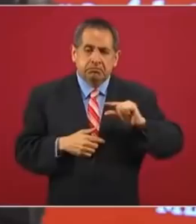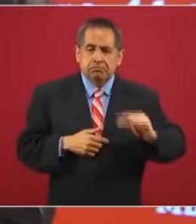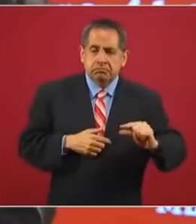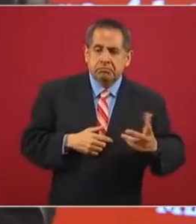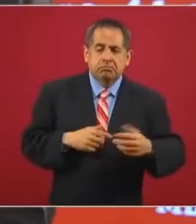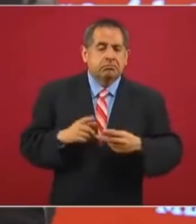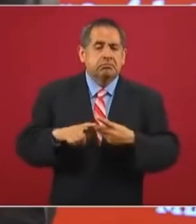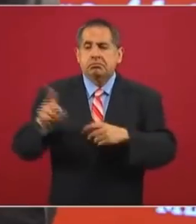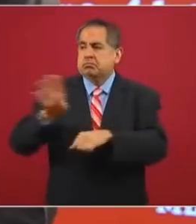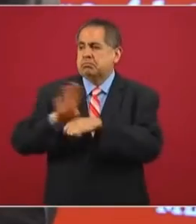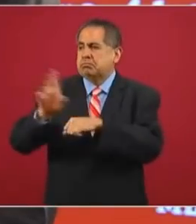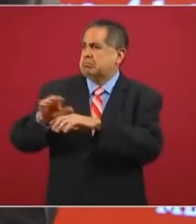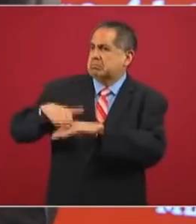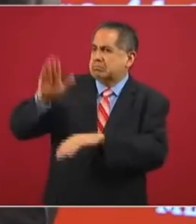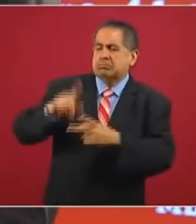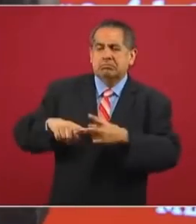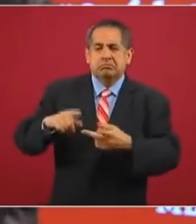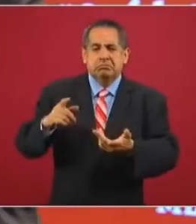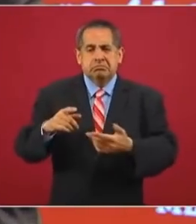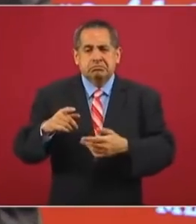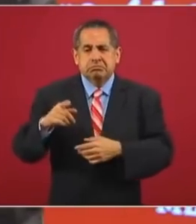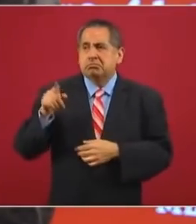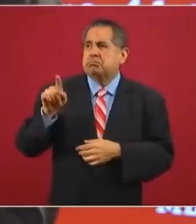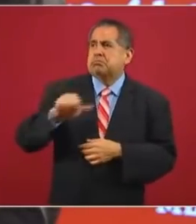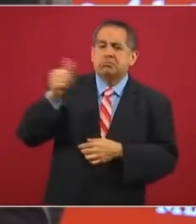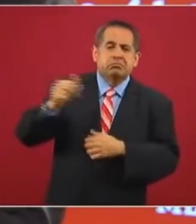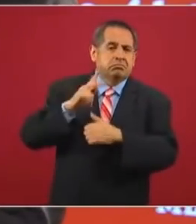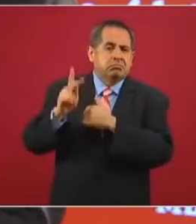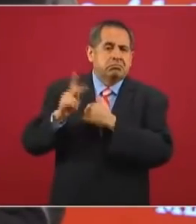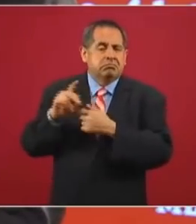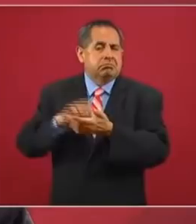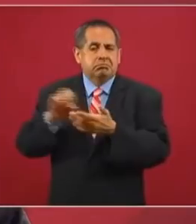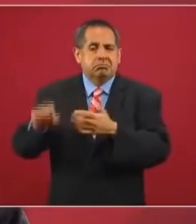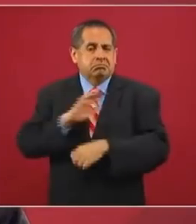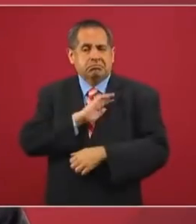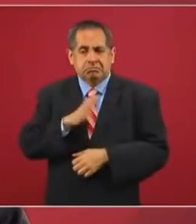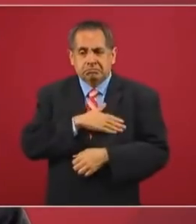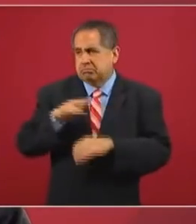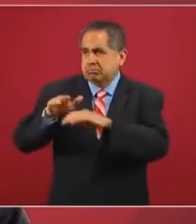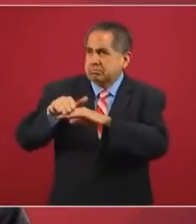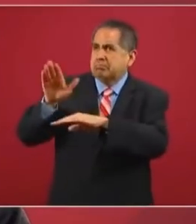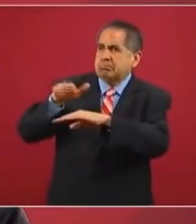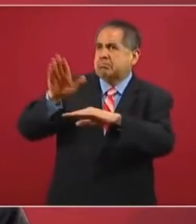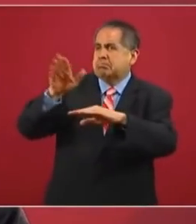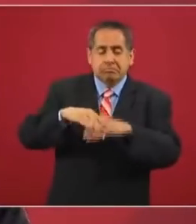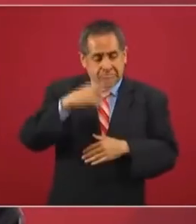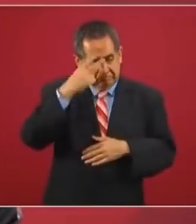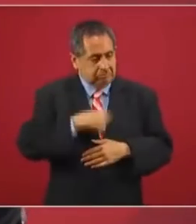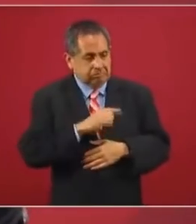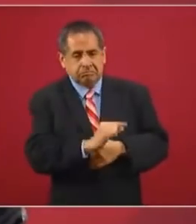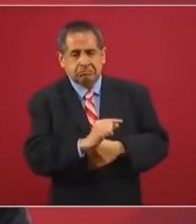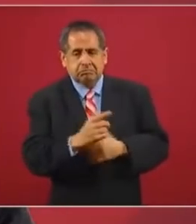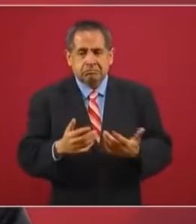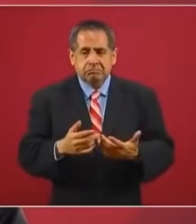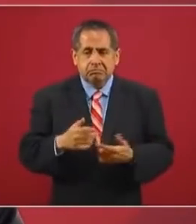menos fallecidos que en Brasil, menos fallecidos que en España, que en